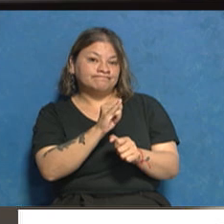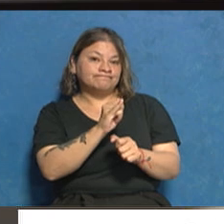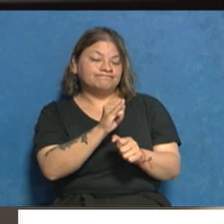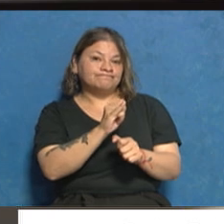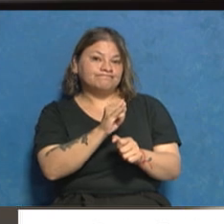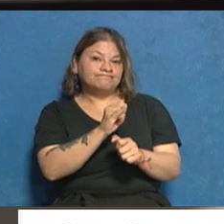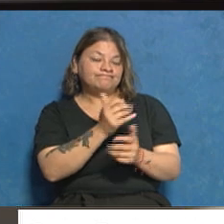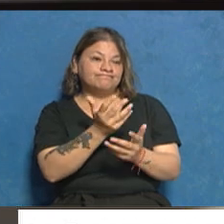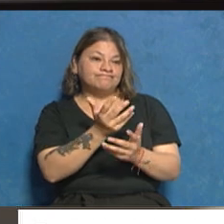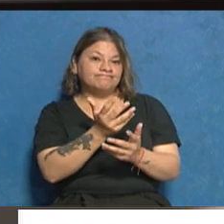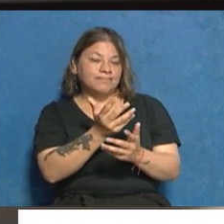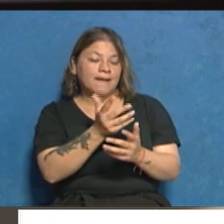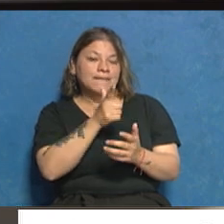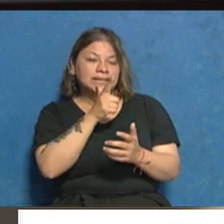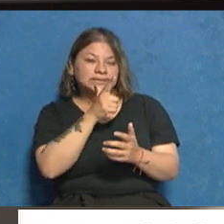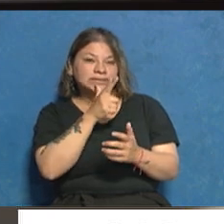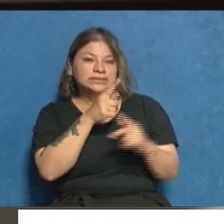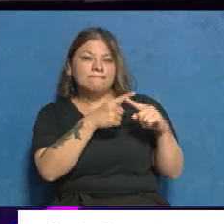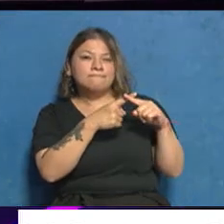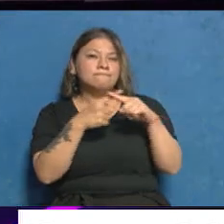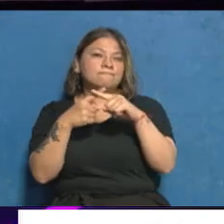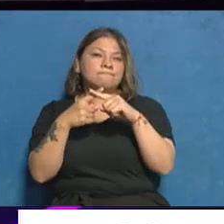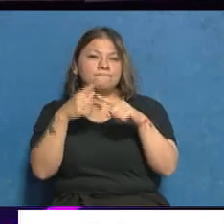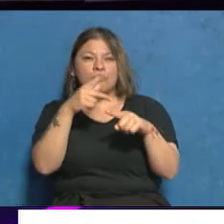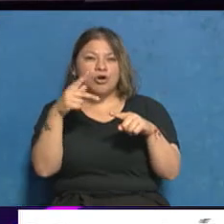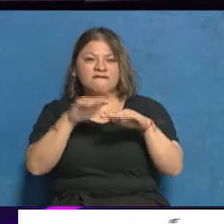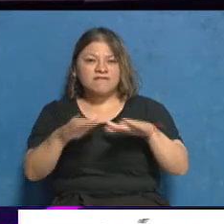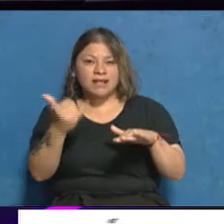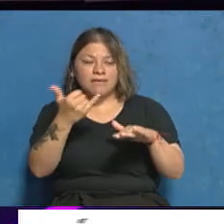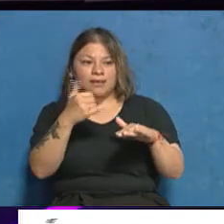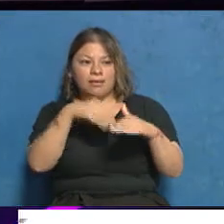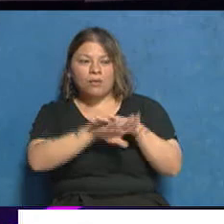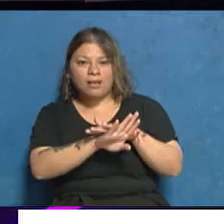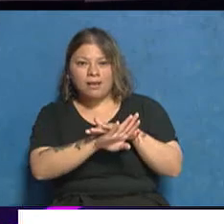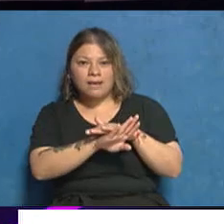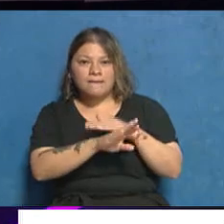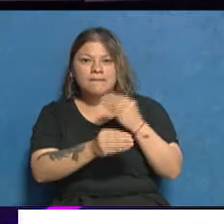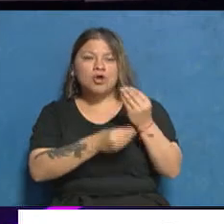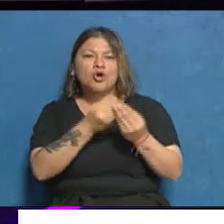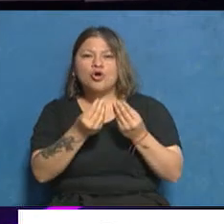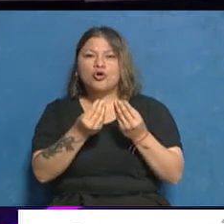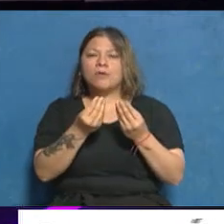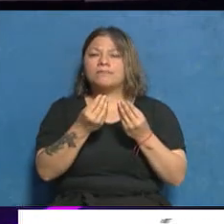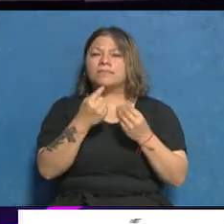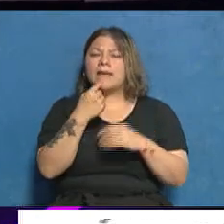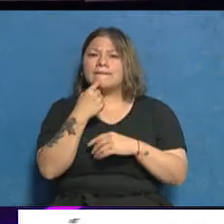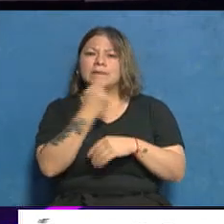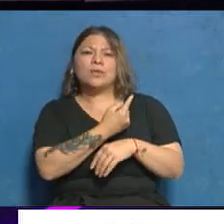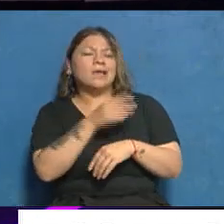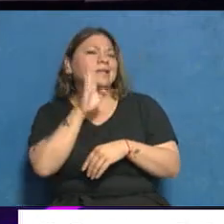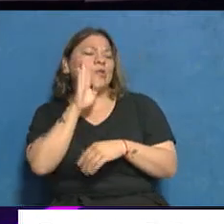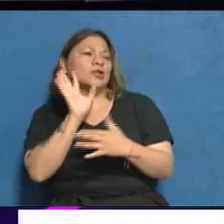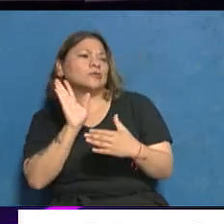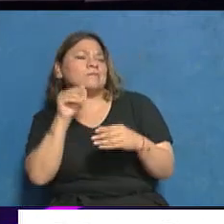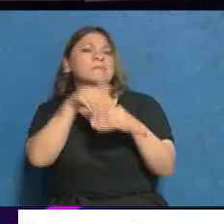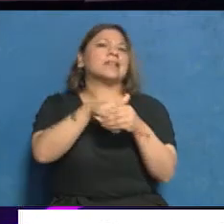este tráfico. Pero ¿cómo funciona la investigación? Ese es el punto fundamental y y en eso te iba a preguntar, ¿qué tiene que ver Estados Unidos? Que